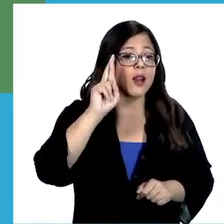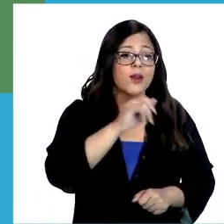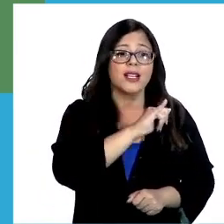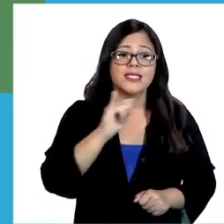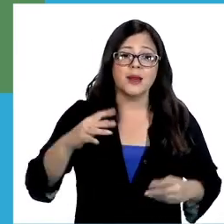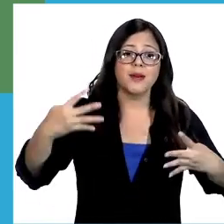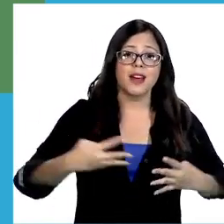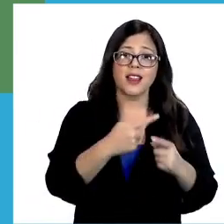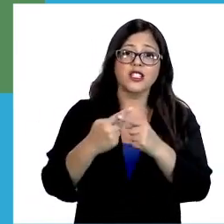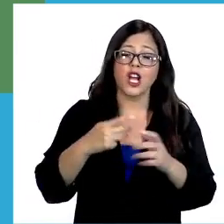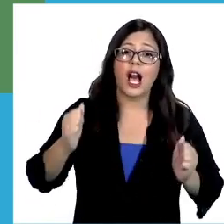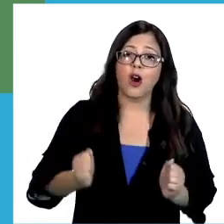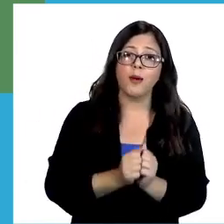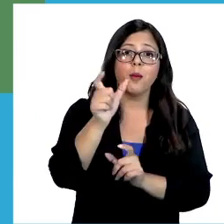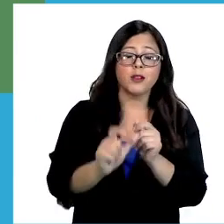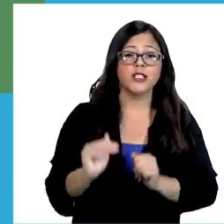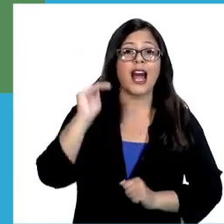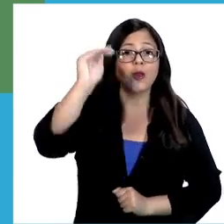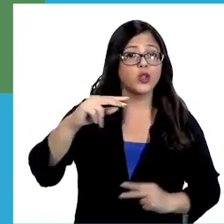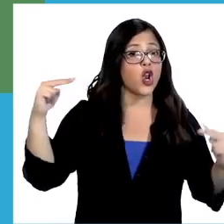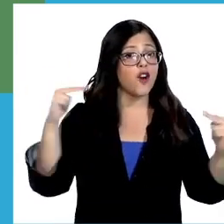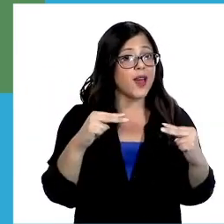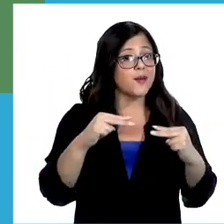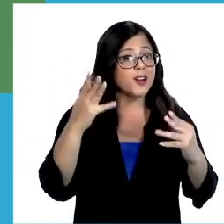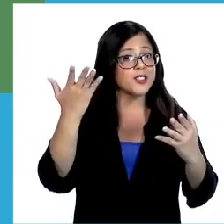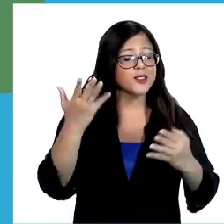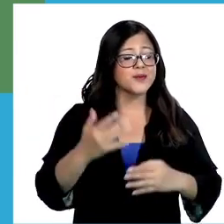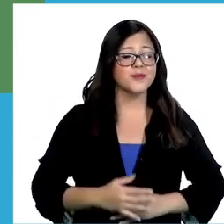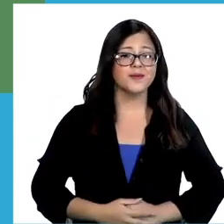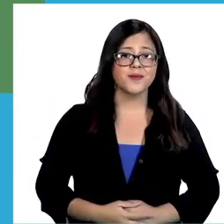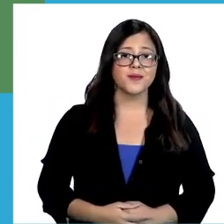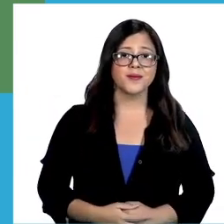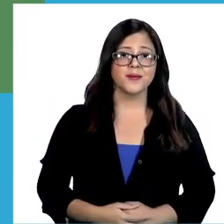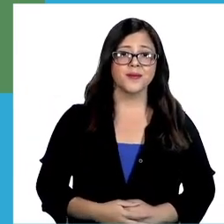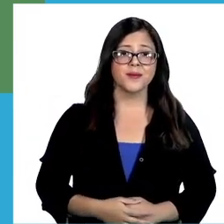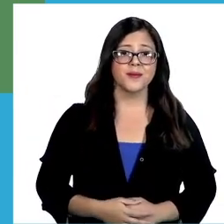Eso sí, recuerda siempre ver redes sociales acompañando a un adulto. ¡Nos vemos!